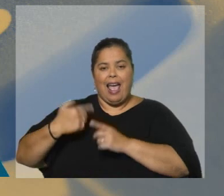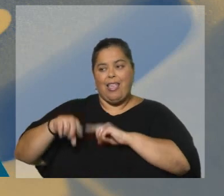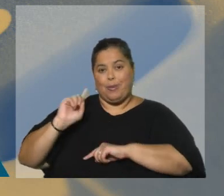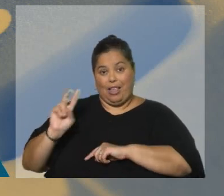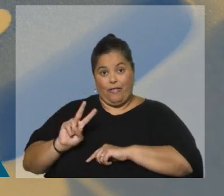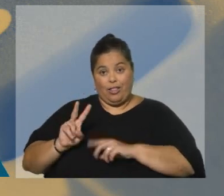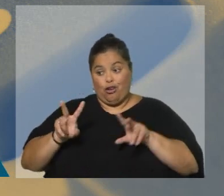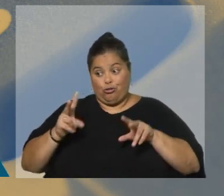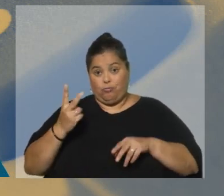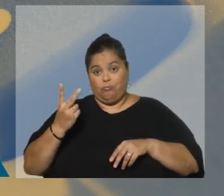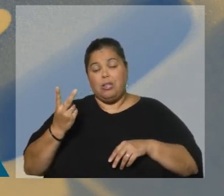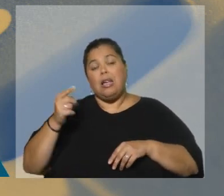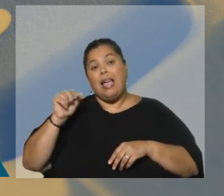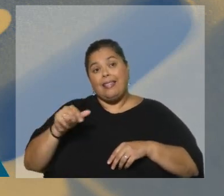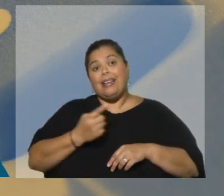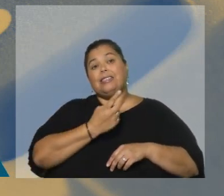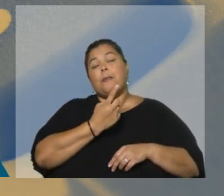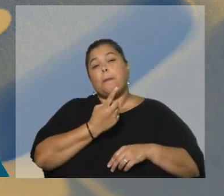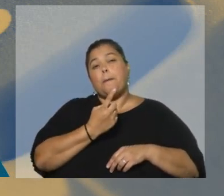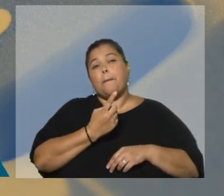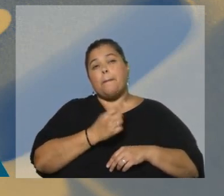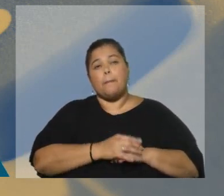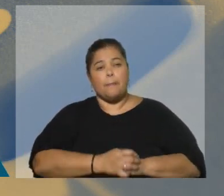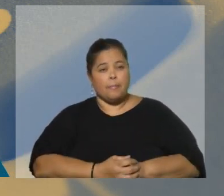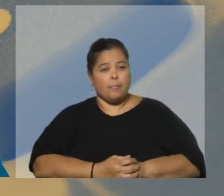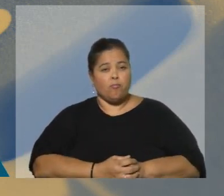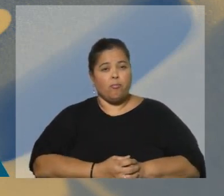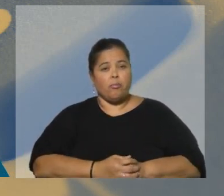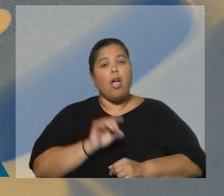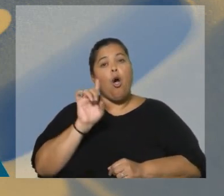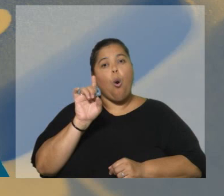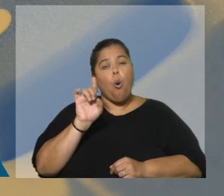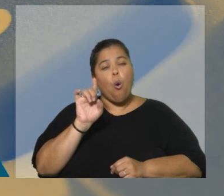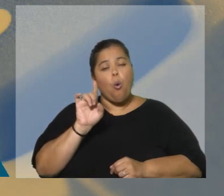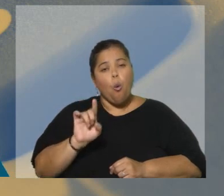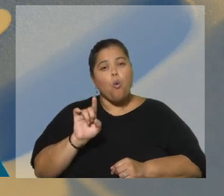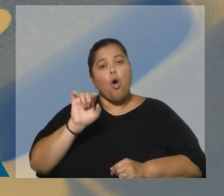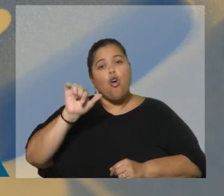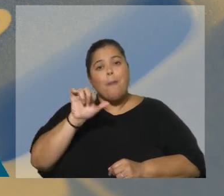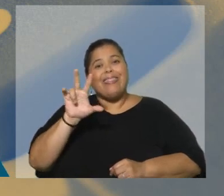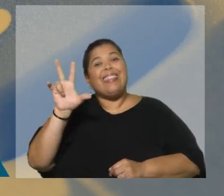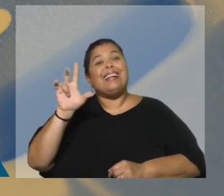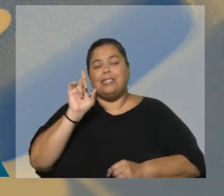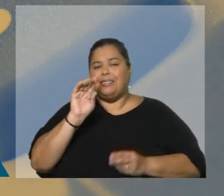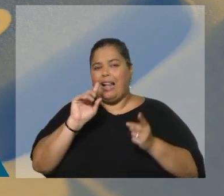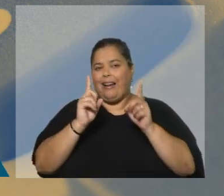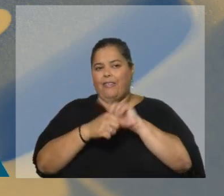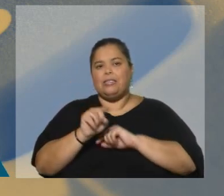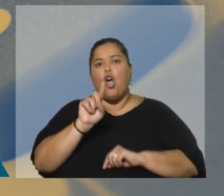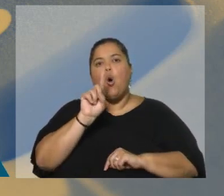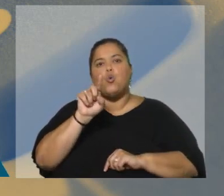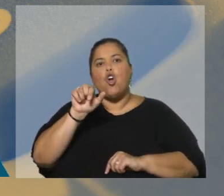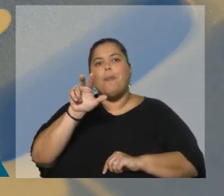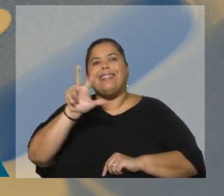de caída. Ahí está invertido el dato y hay un error en la gráfica. Esta comparación del último trimestre refleja el flojo comportamiento de la